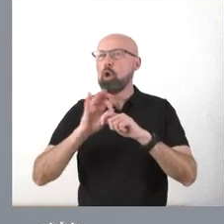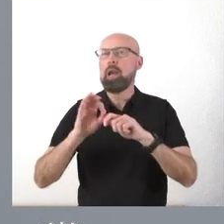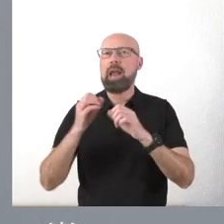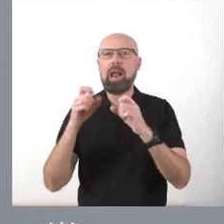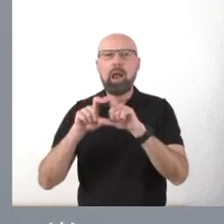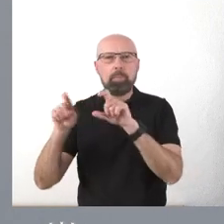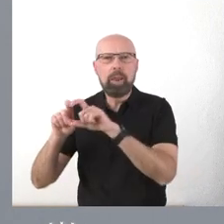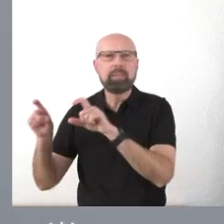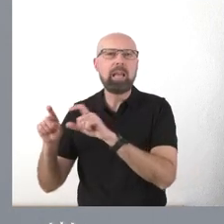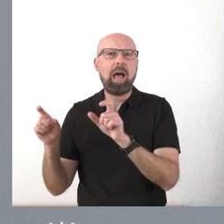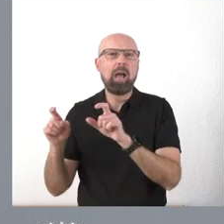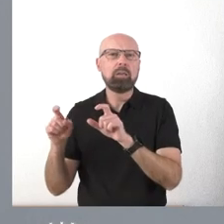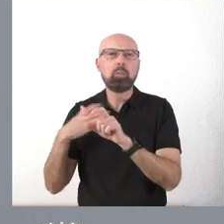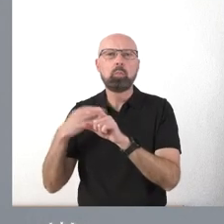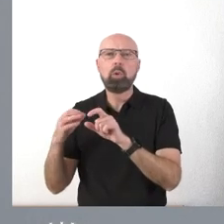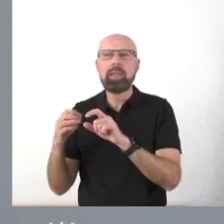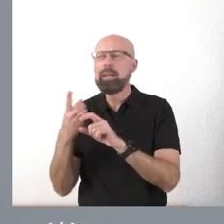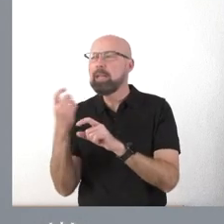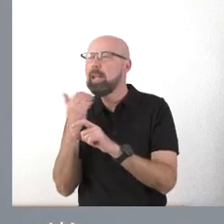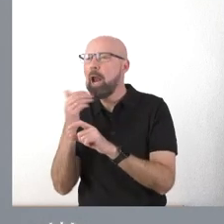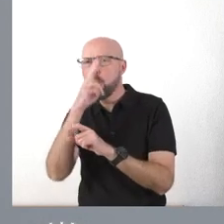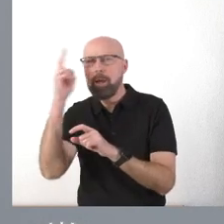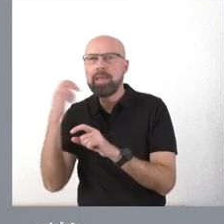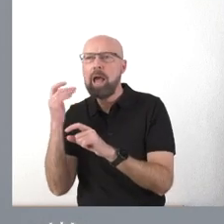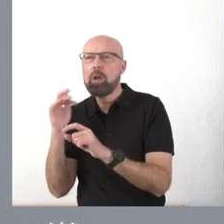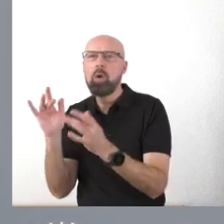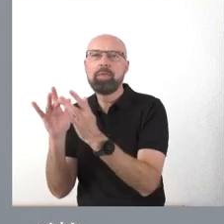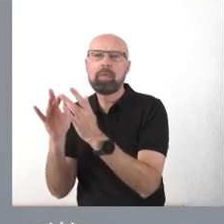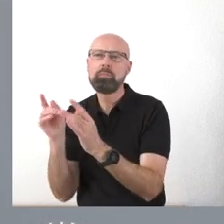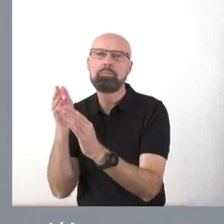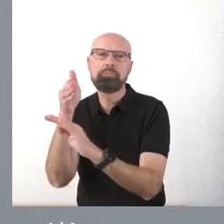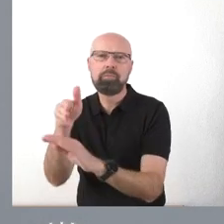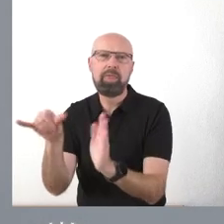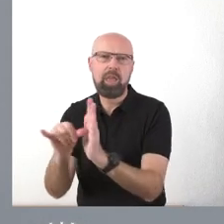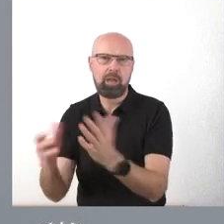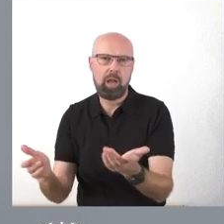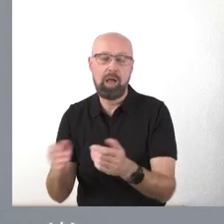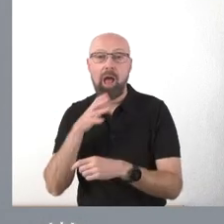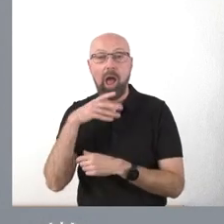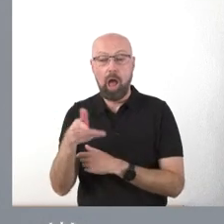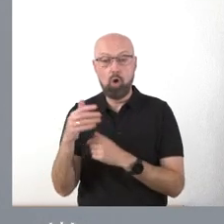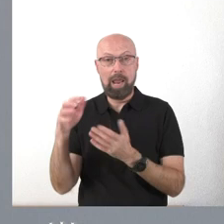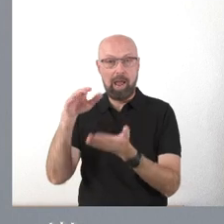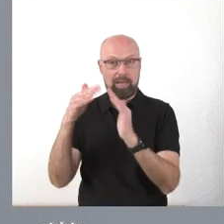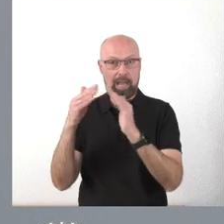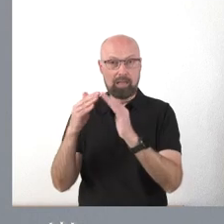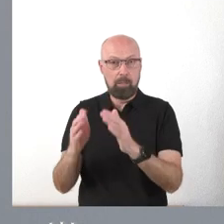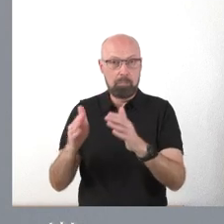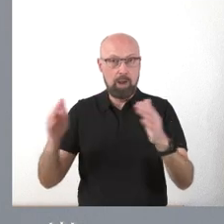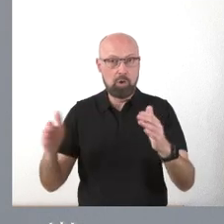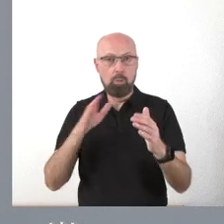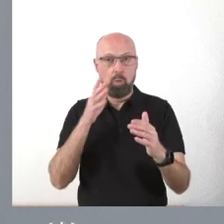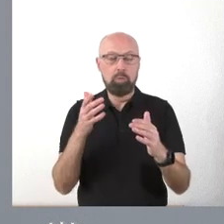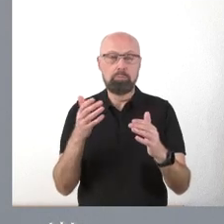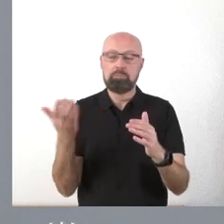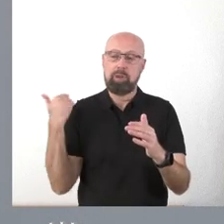relevante en sus actividades en Madrid que podamos fortalecer. Ahora, además, el espacio es algo mayor porque en el pasado tuvo una utilización para unos fines